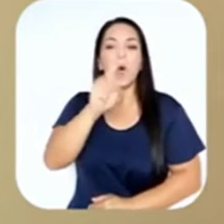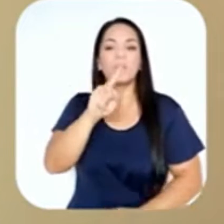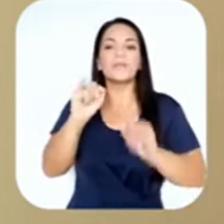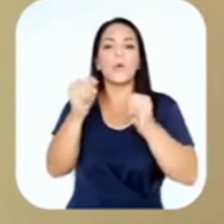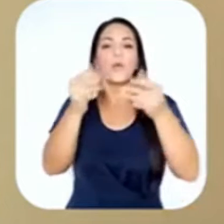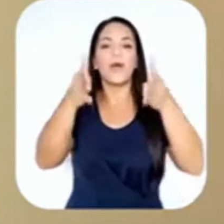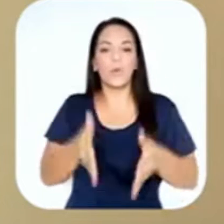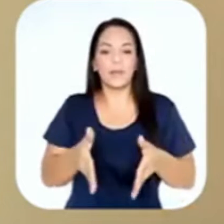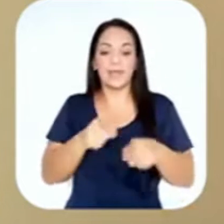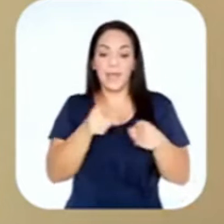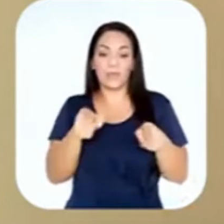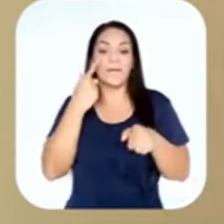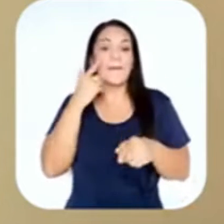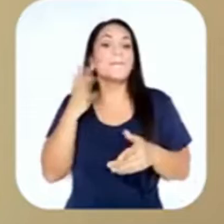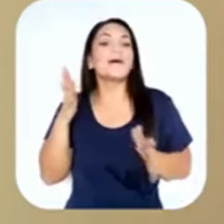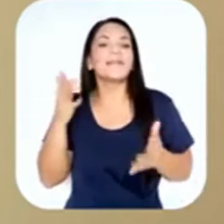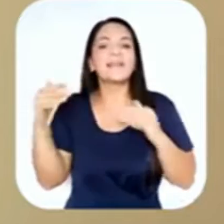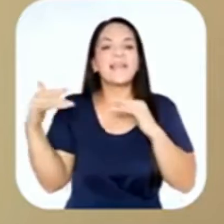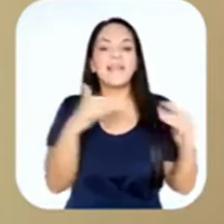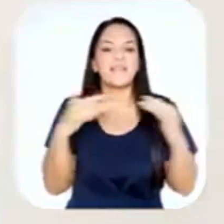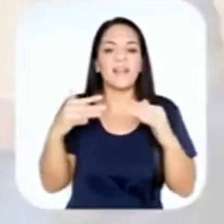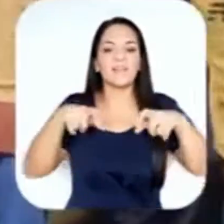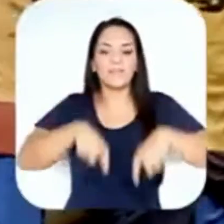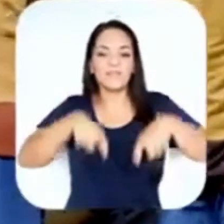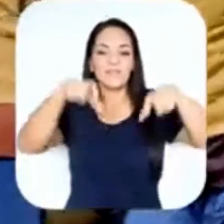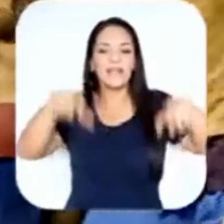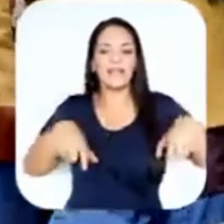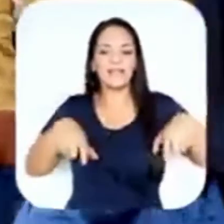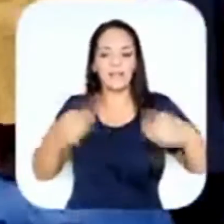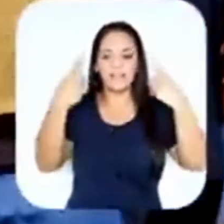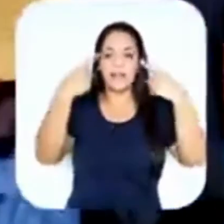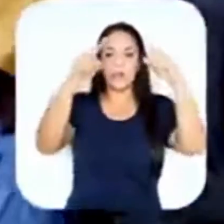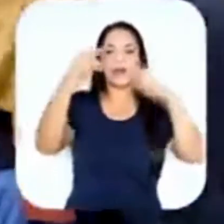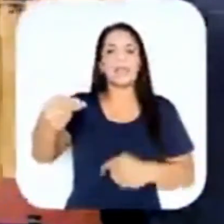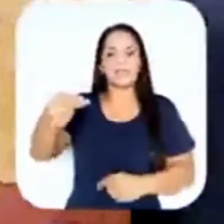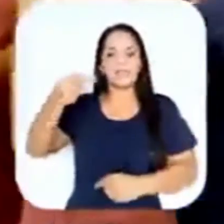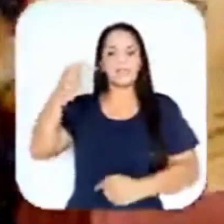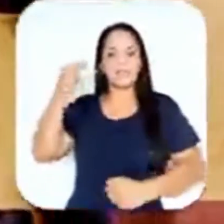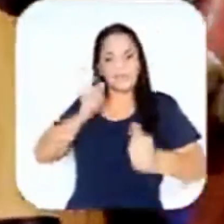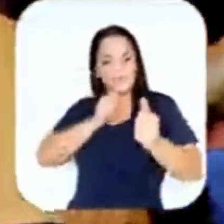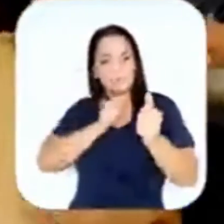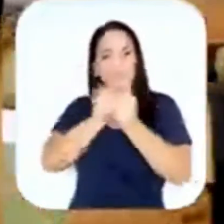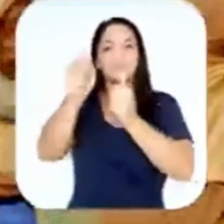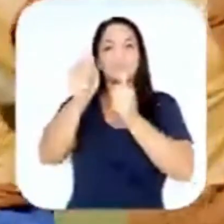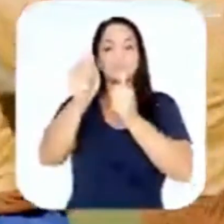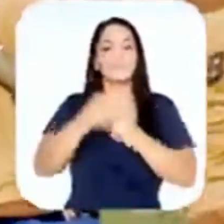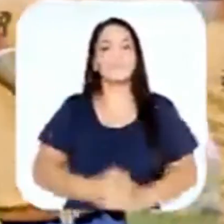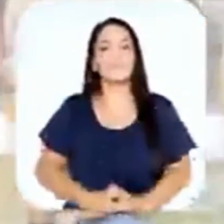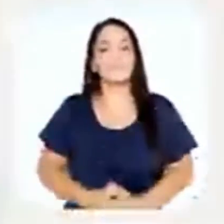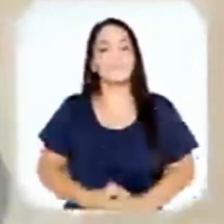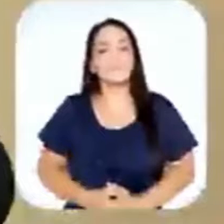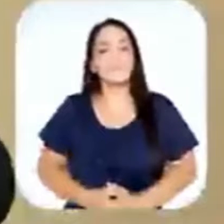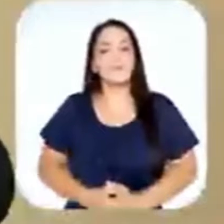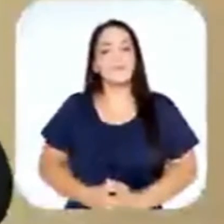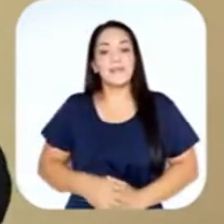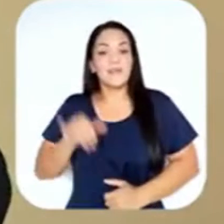11 guerreros en la cancha para culminar una clasificación histórica